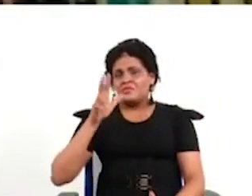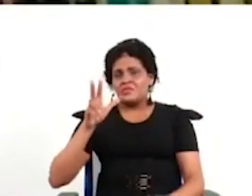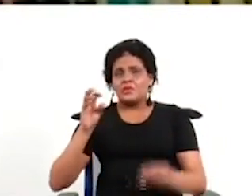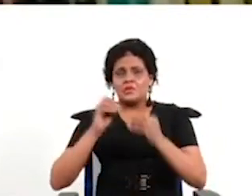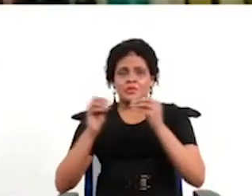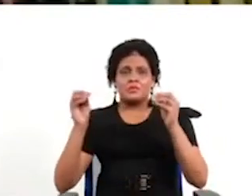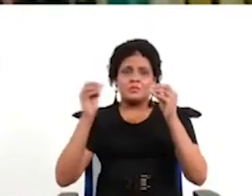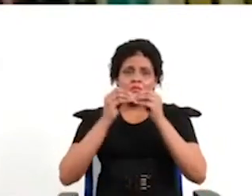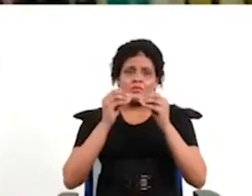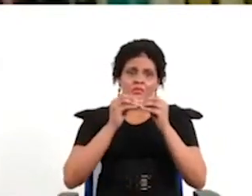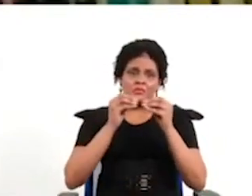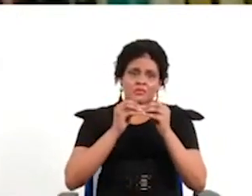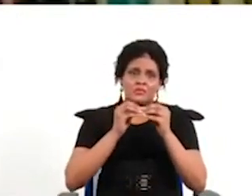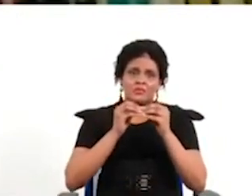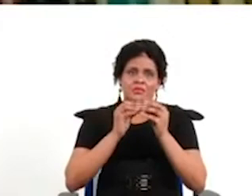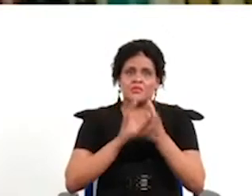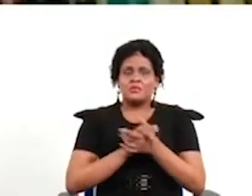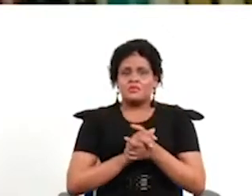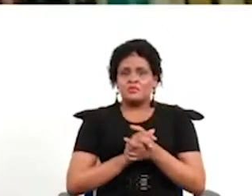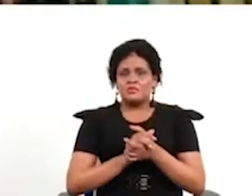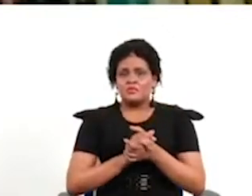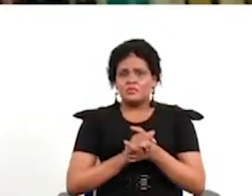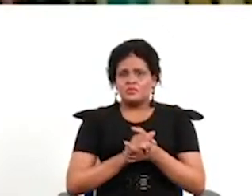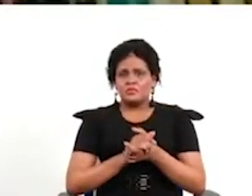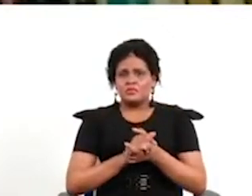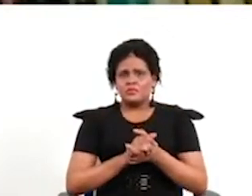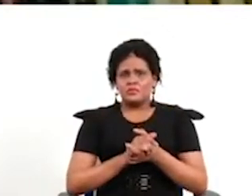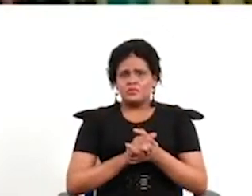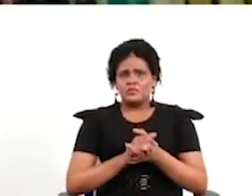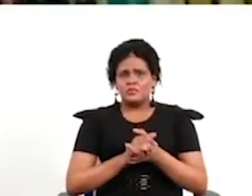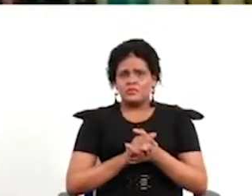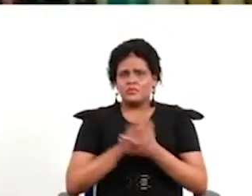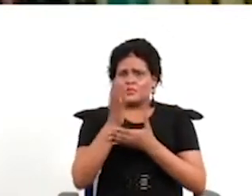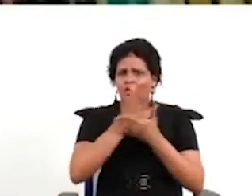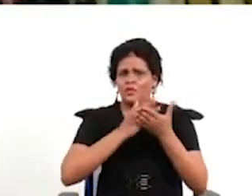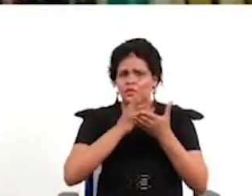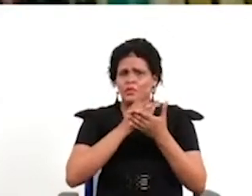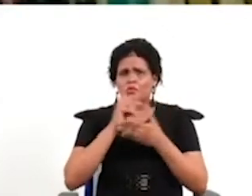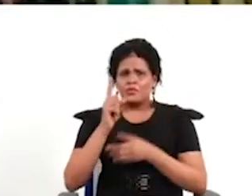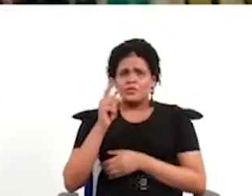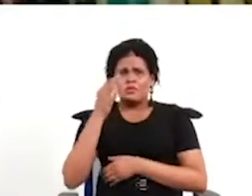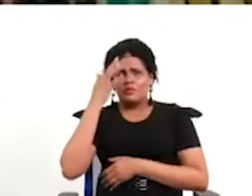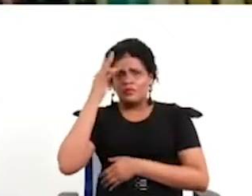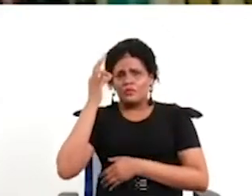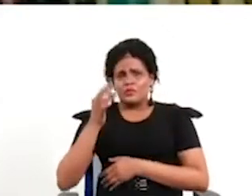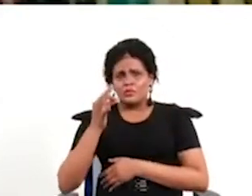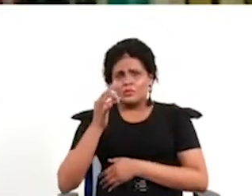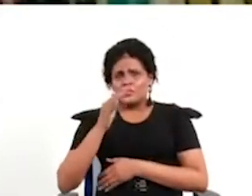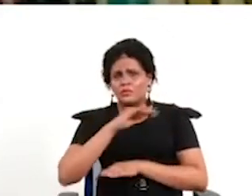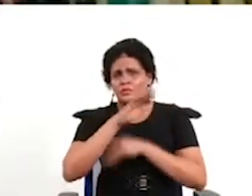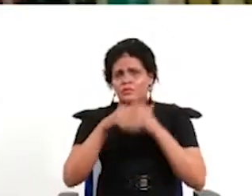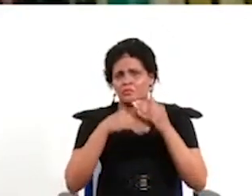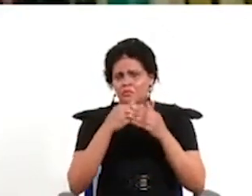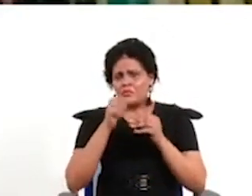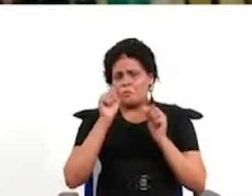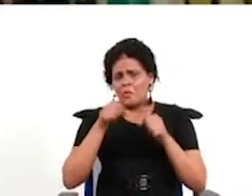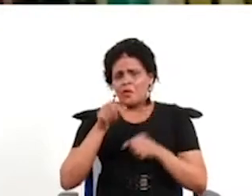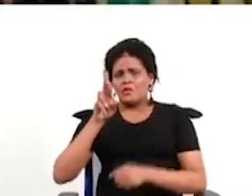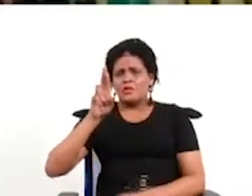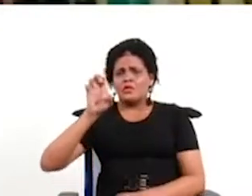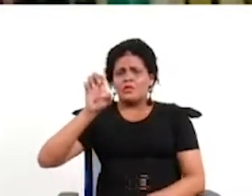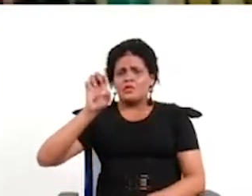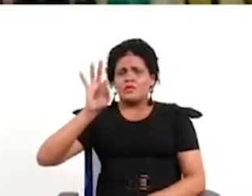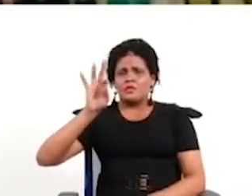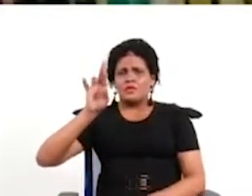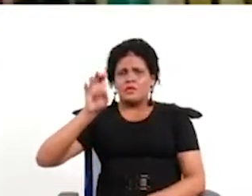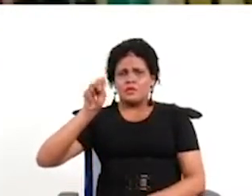gustaría que esté más y es el que está menos presente uno que es el inicial que ese creo que es un buen referendo que funciona en